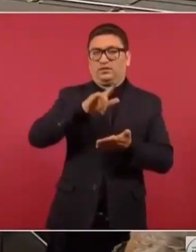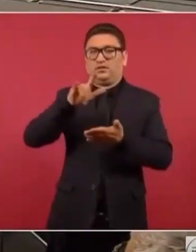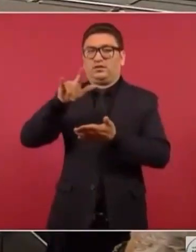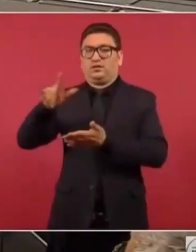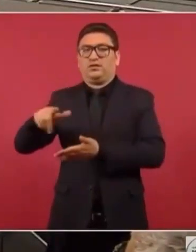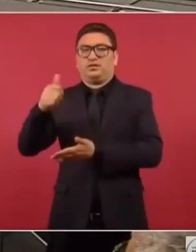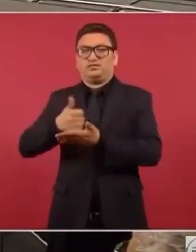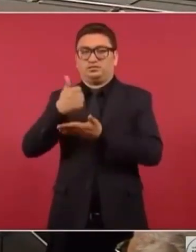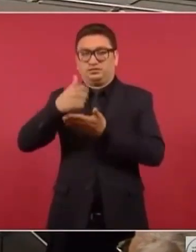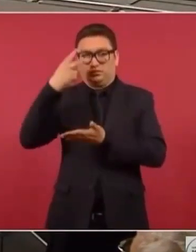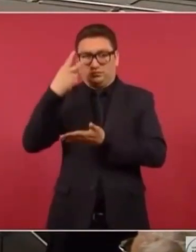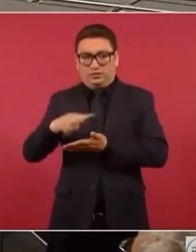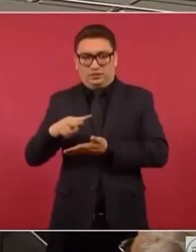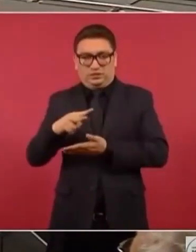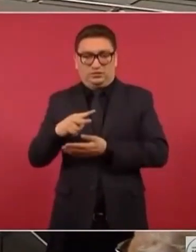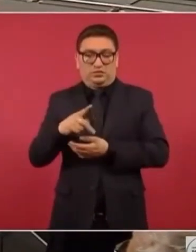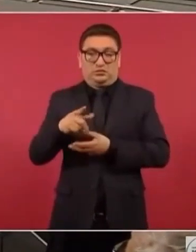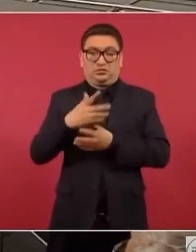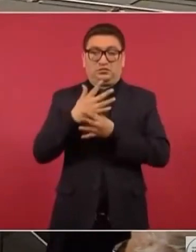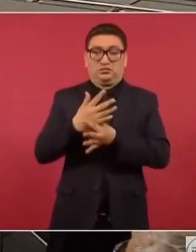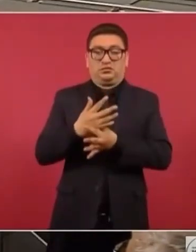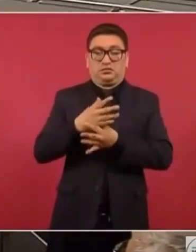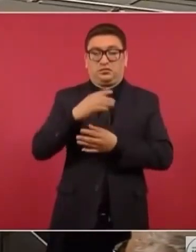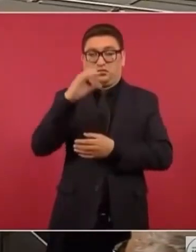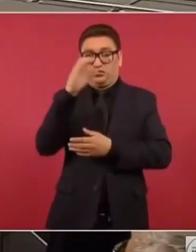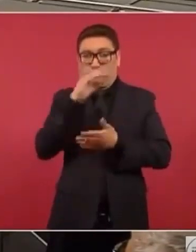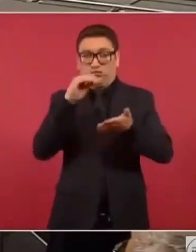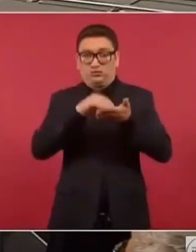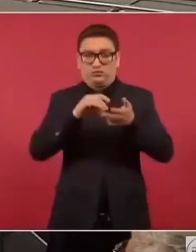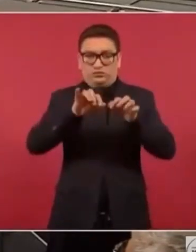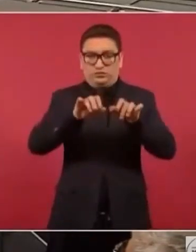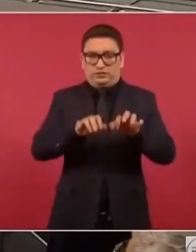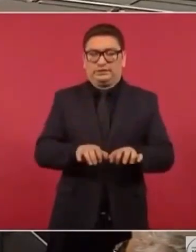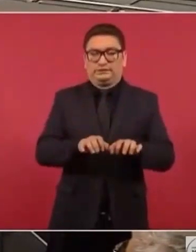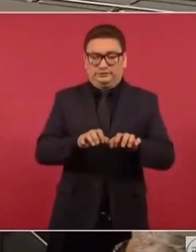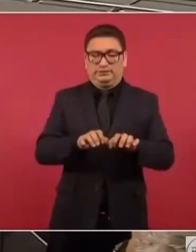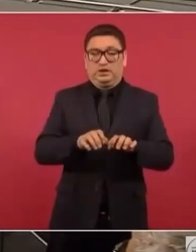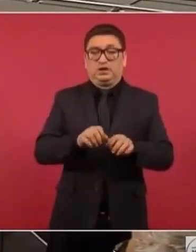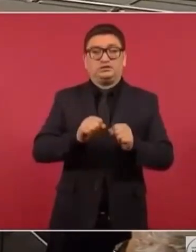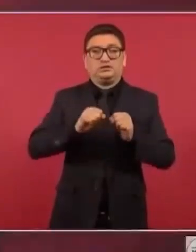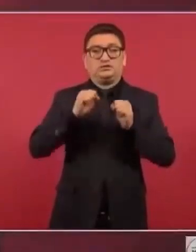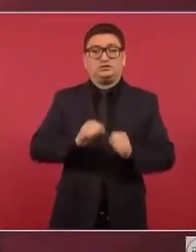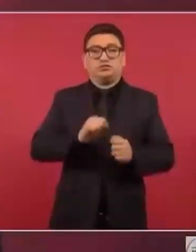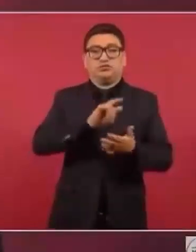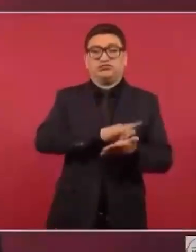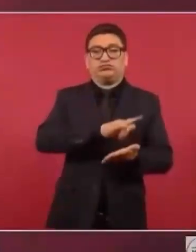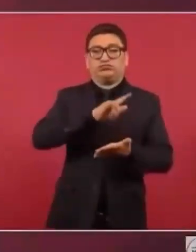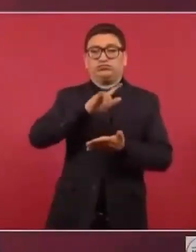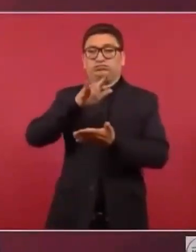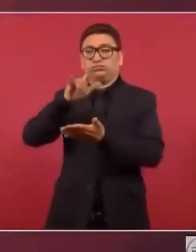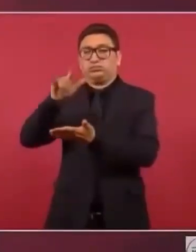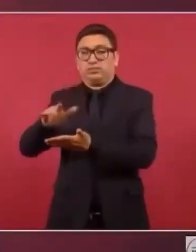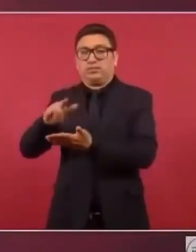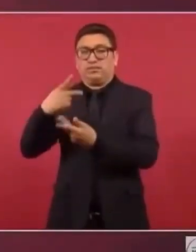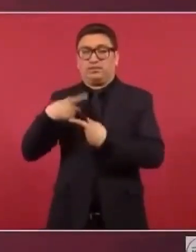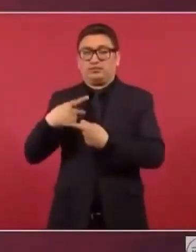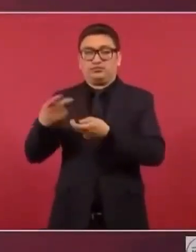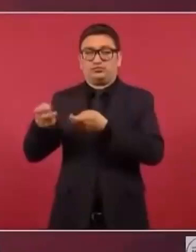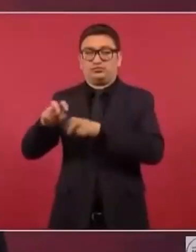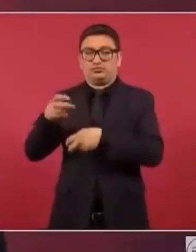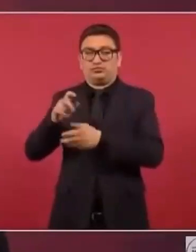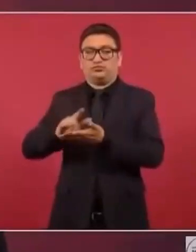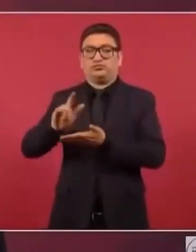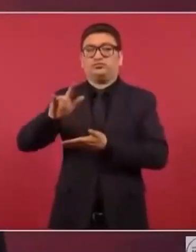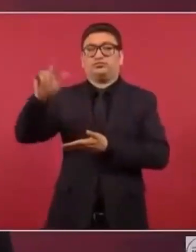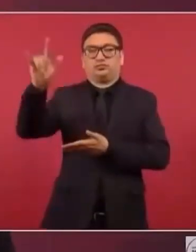La instantánea iba acompañada con textos que aseguraban que ese vuelo era para recoger pasajeros, lo cual es